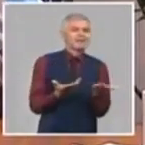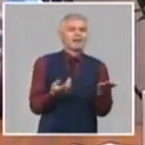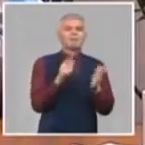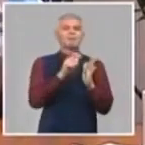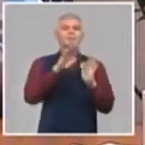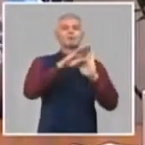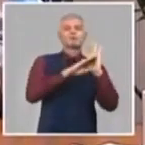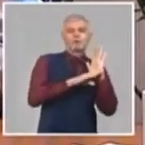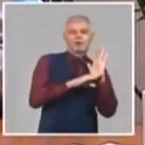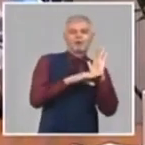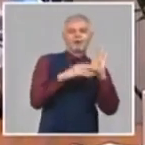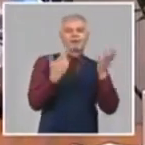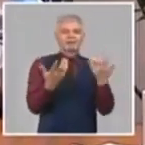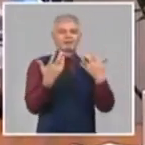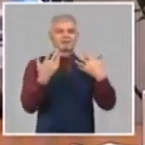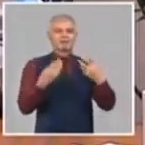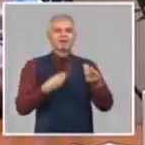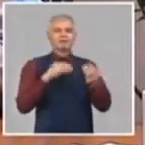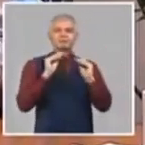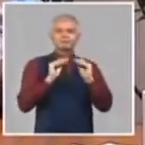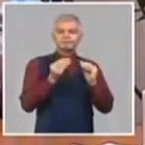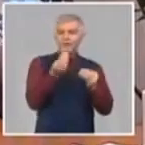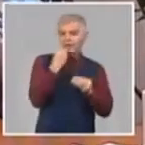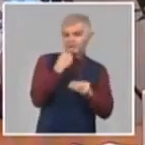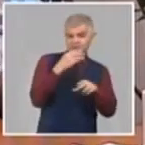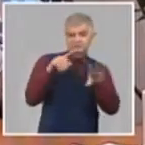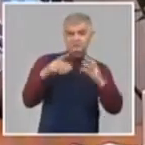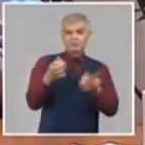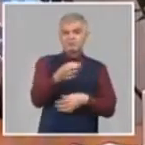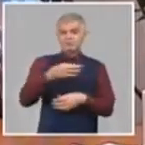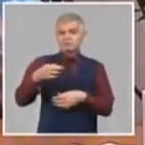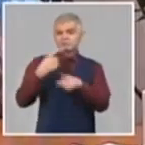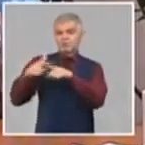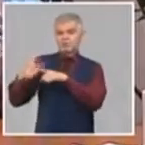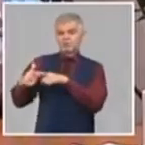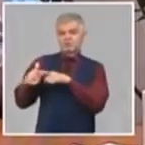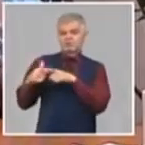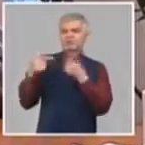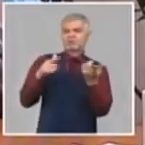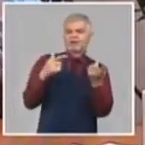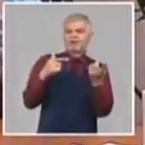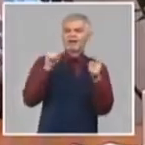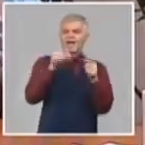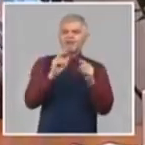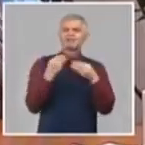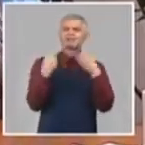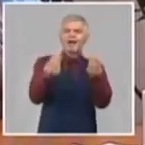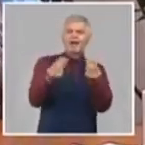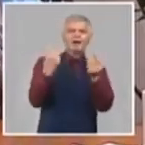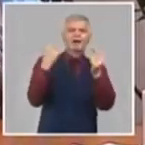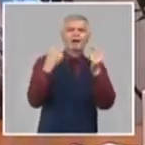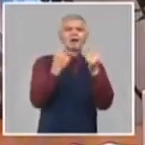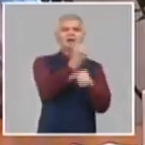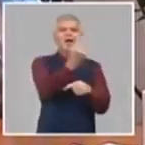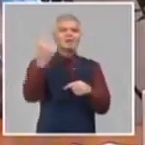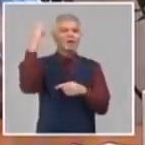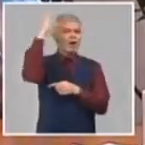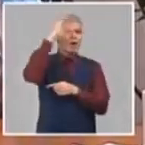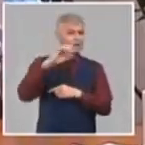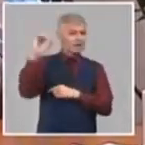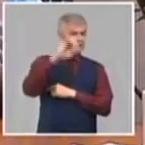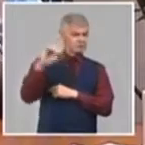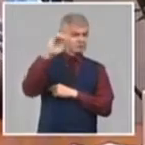Y en las visitas de trabajo que ha hecho siendo el presidente se le han establecido prioridad a todos los organismos. Y ahí nosotros nos hemos encontrado